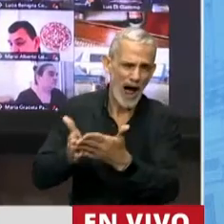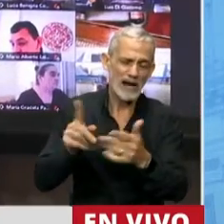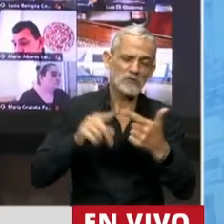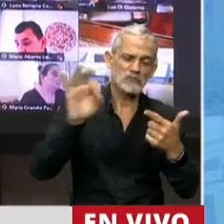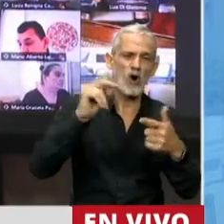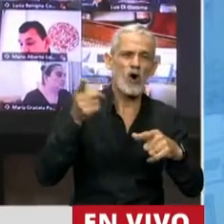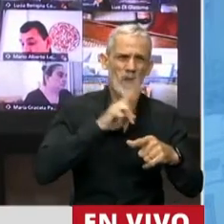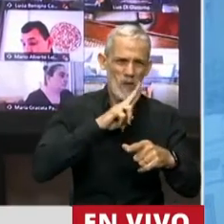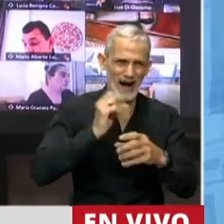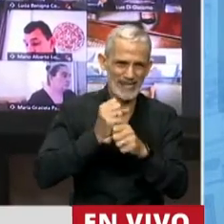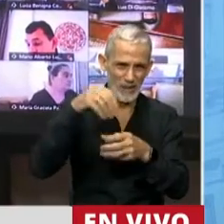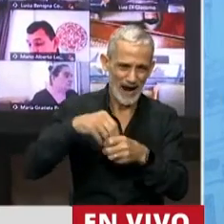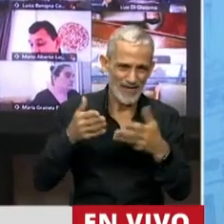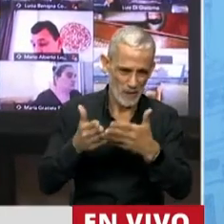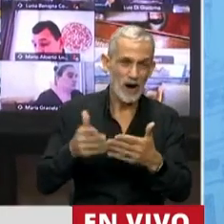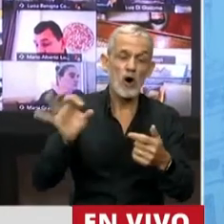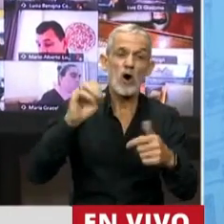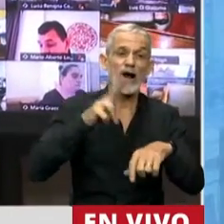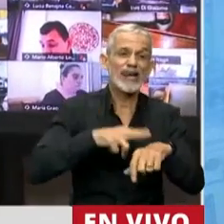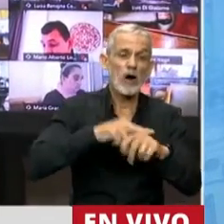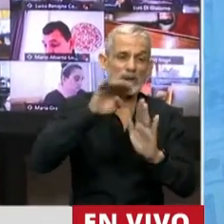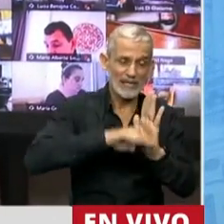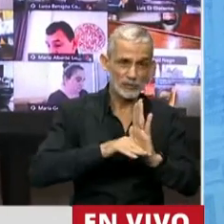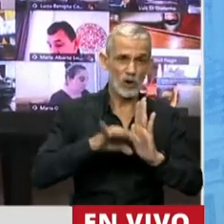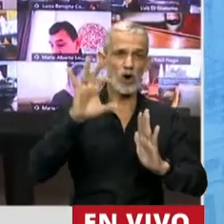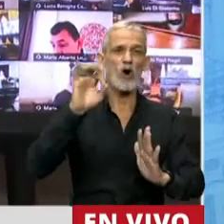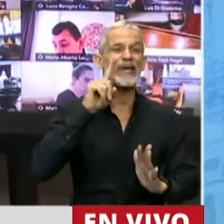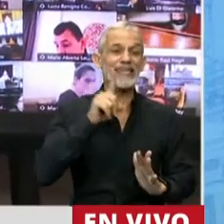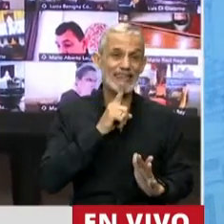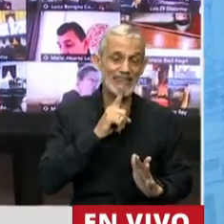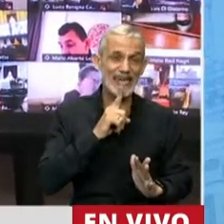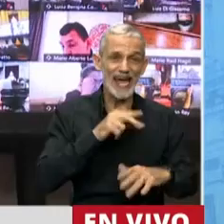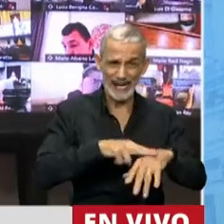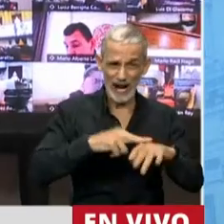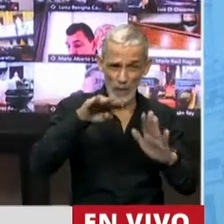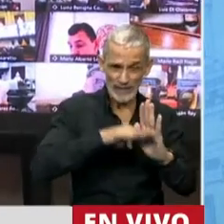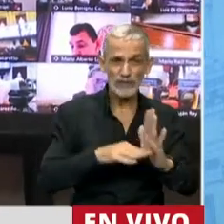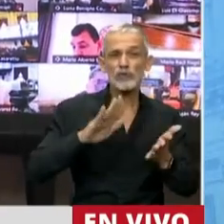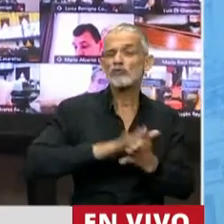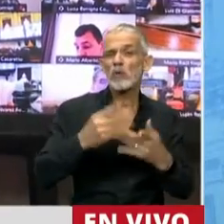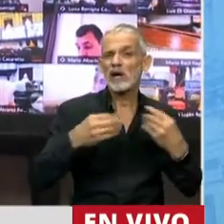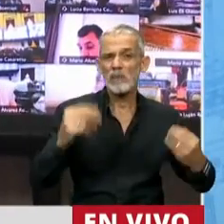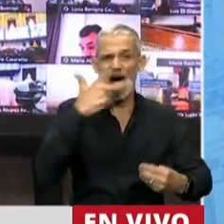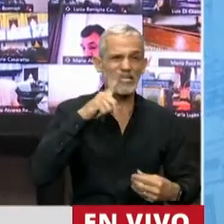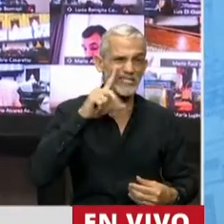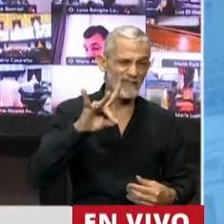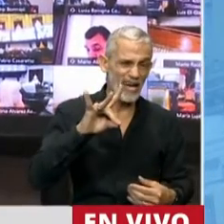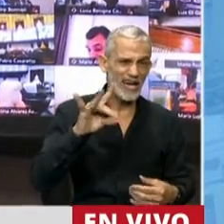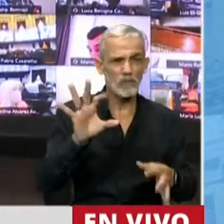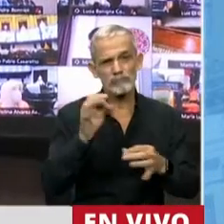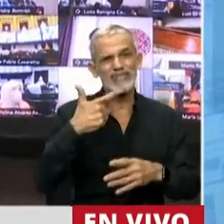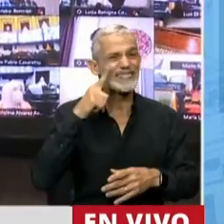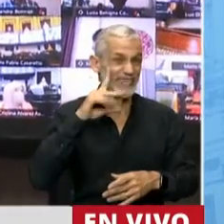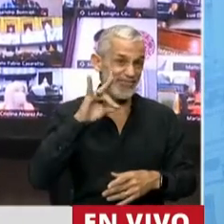las recomendaciones que había hecho Organización Internacional del Trabajo en materia de HIV-SIDA.